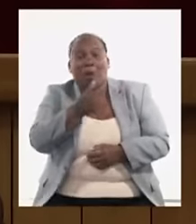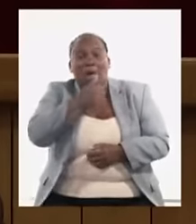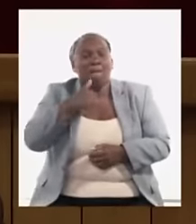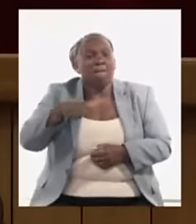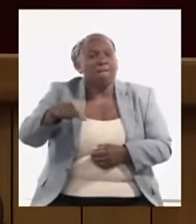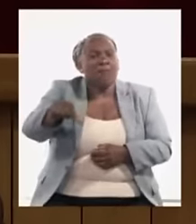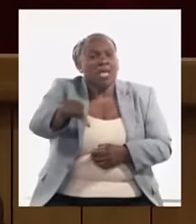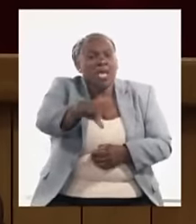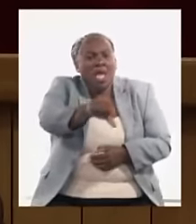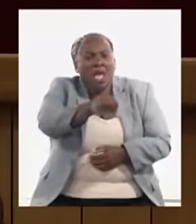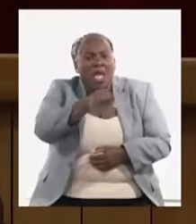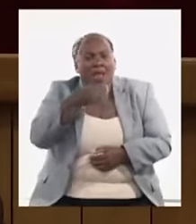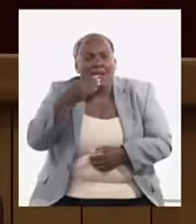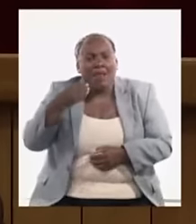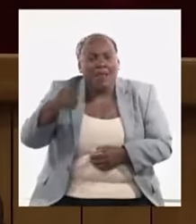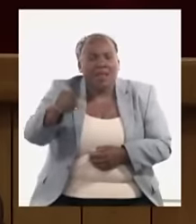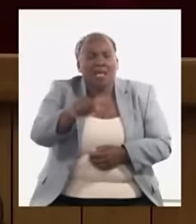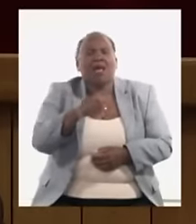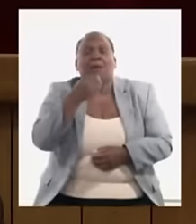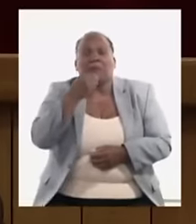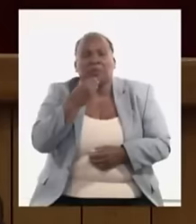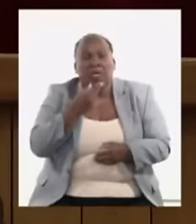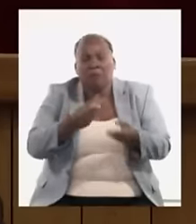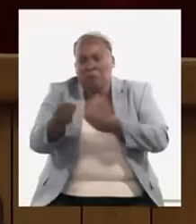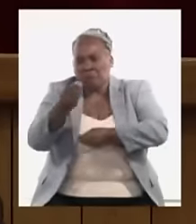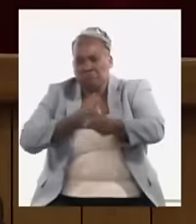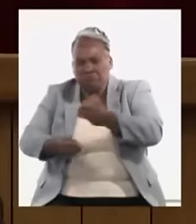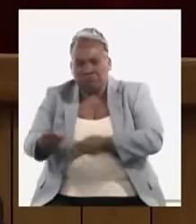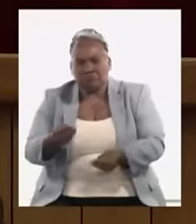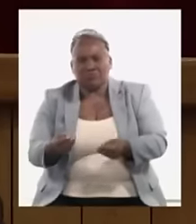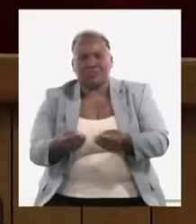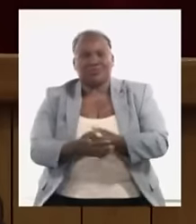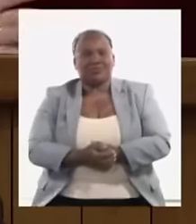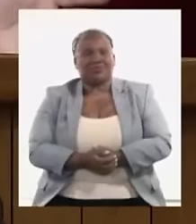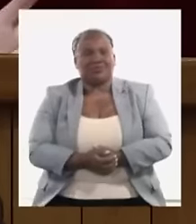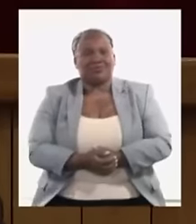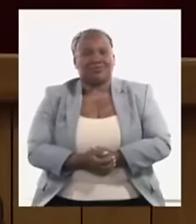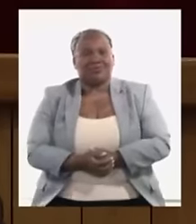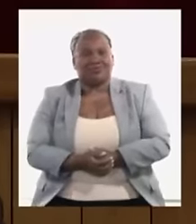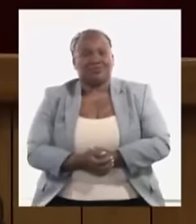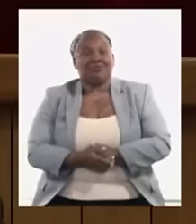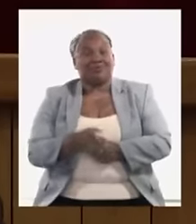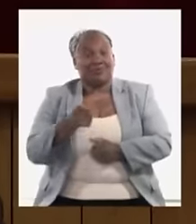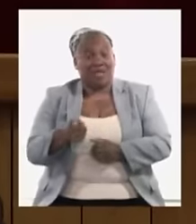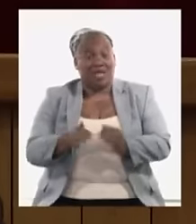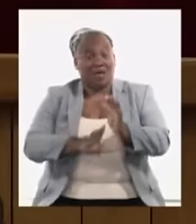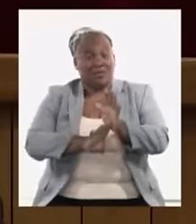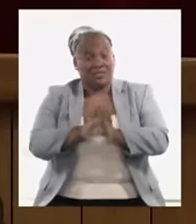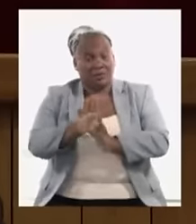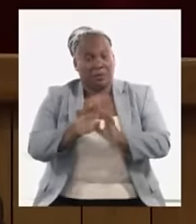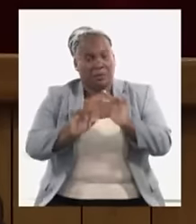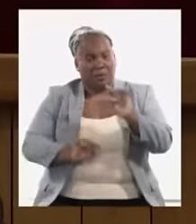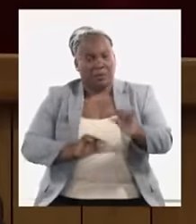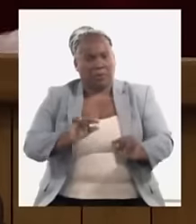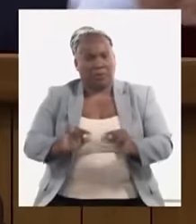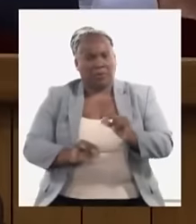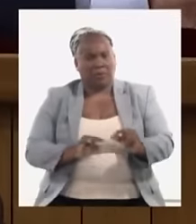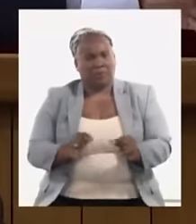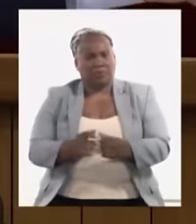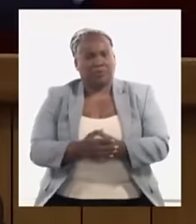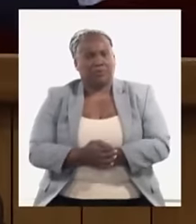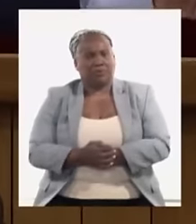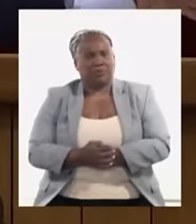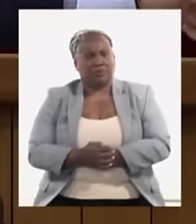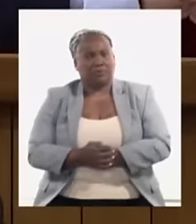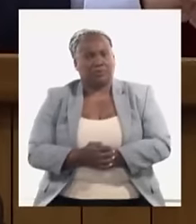de los rincones que nosotros pudiéramos incrementar la producción de hecho se ha ido avanzando pero muy poco y de